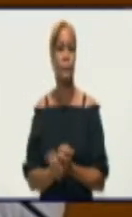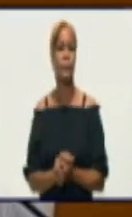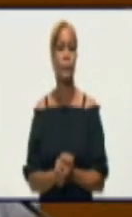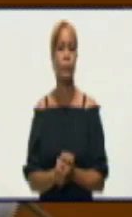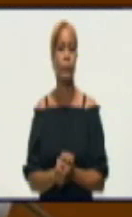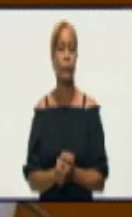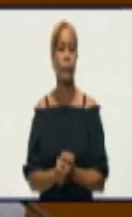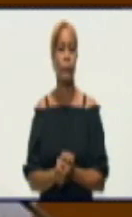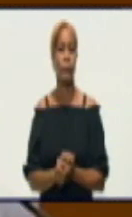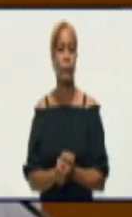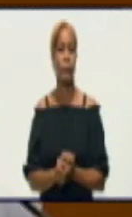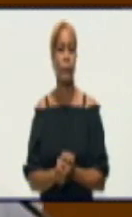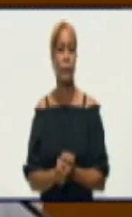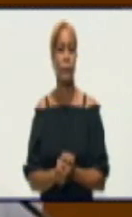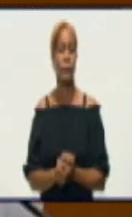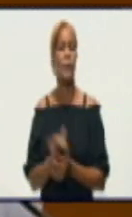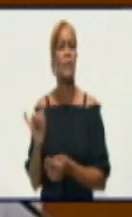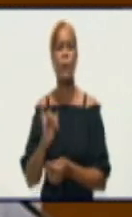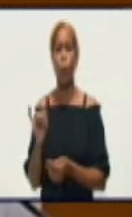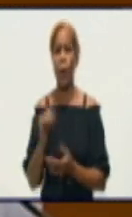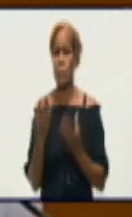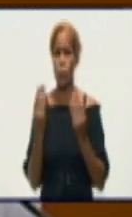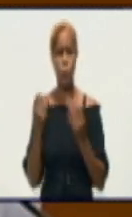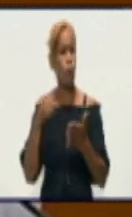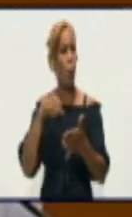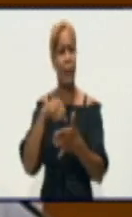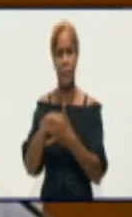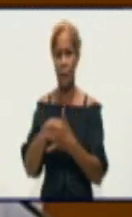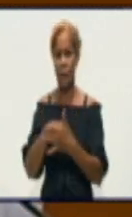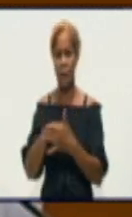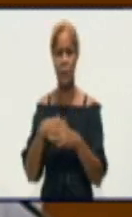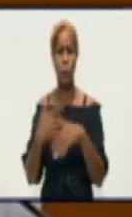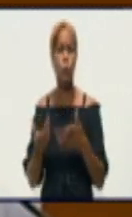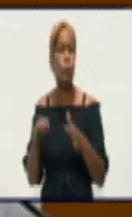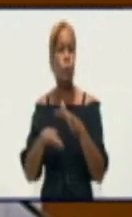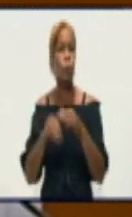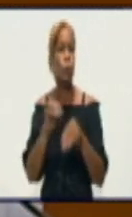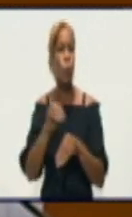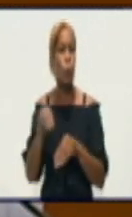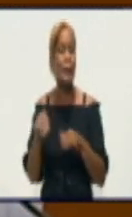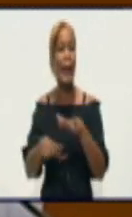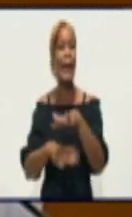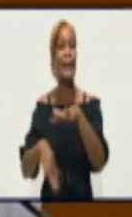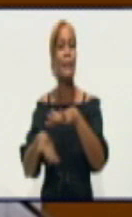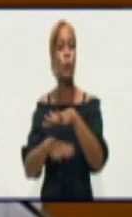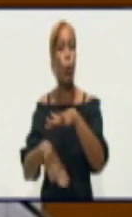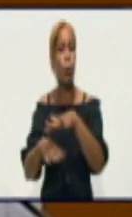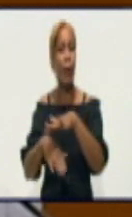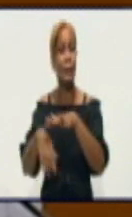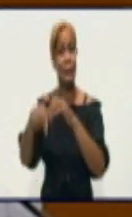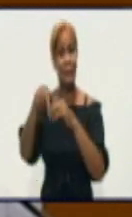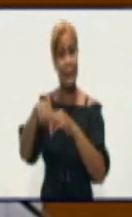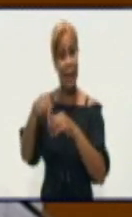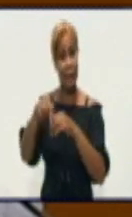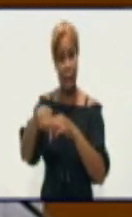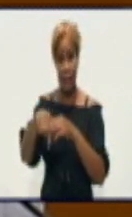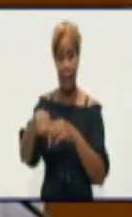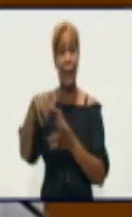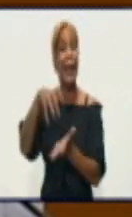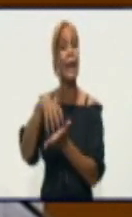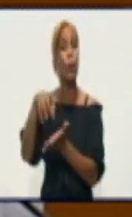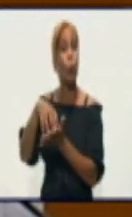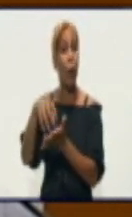La mayoría de los siniestros hechos ocurren en zonas urbanas de la ciudad, en áreas residenciales,